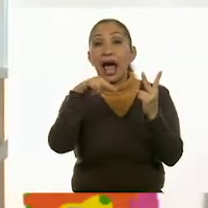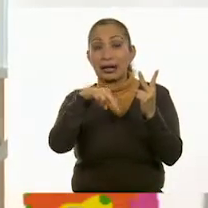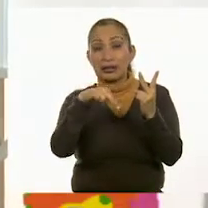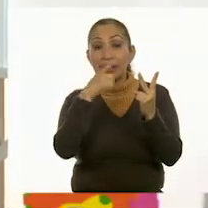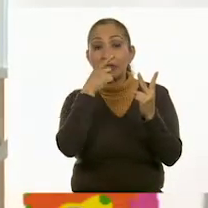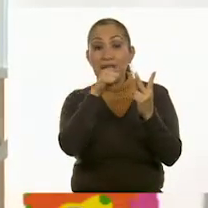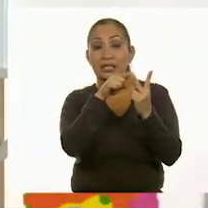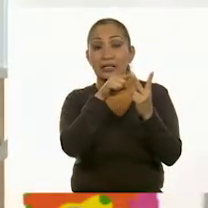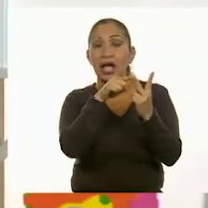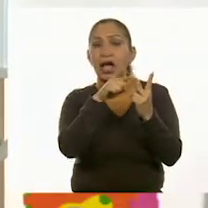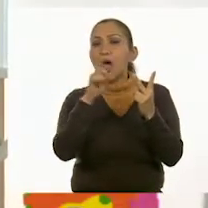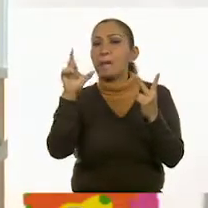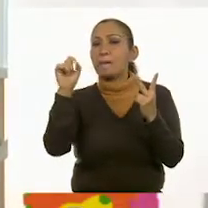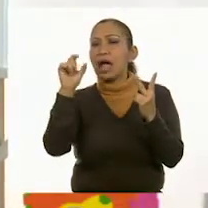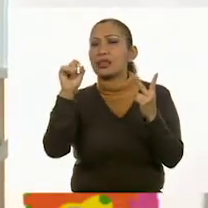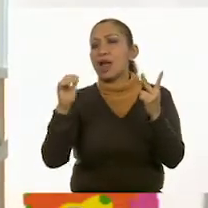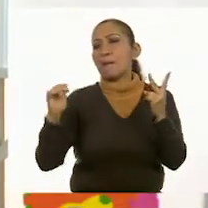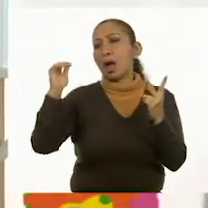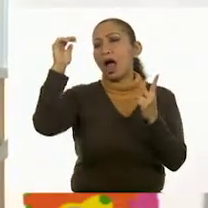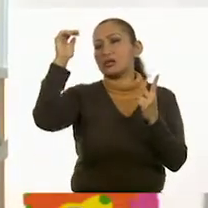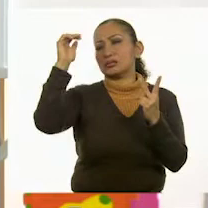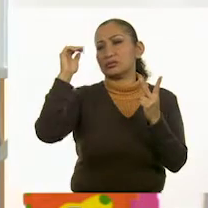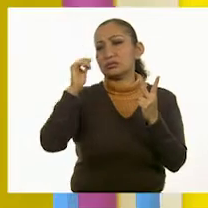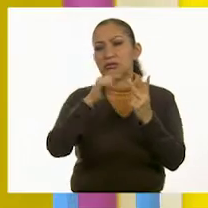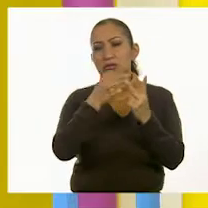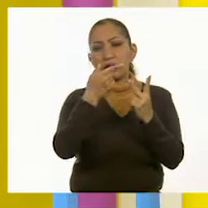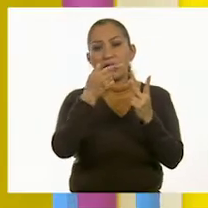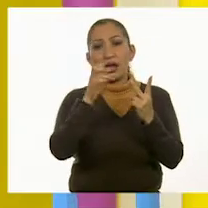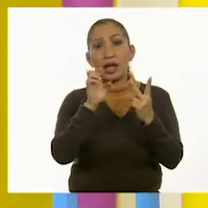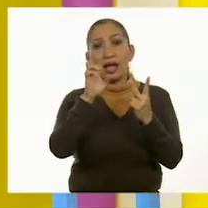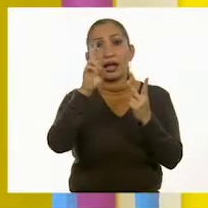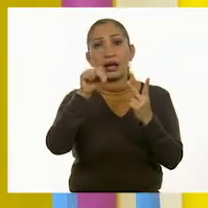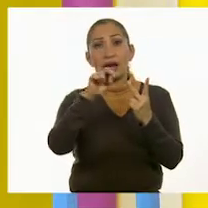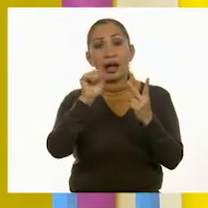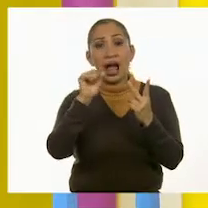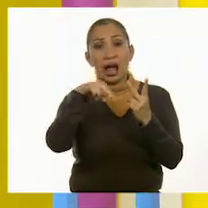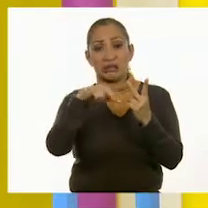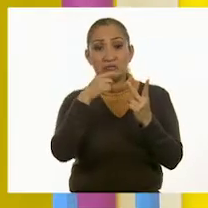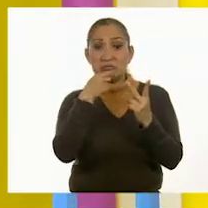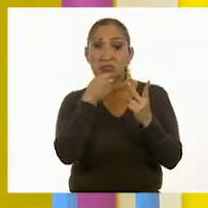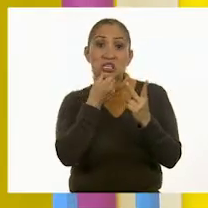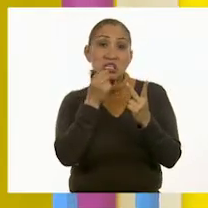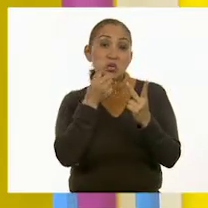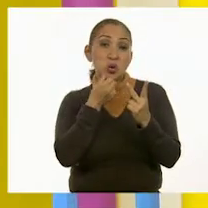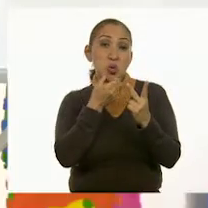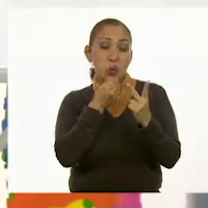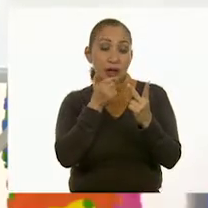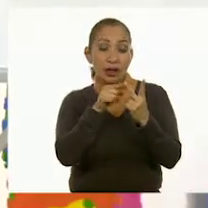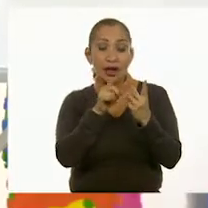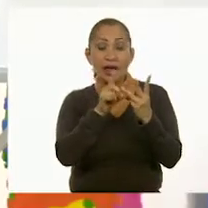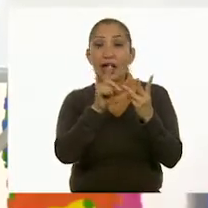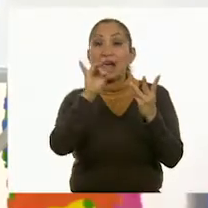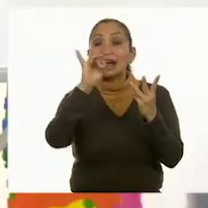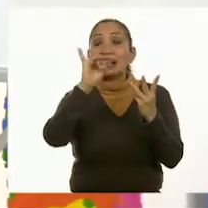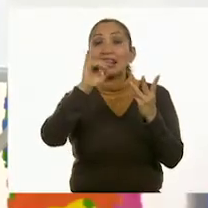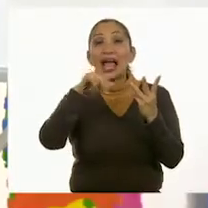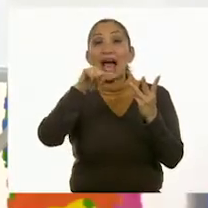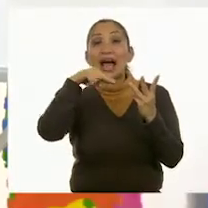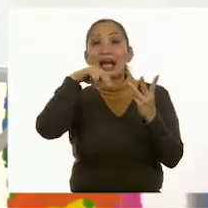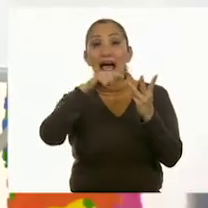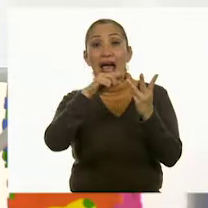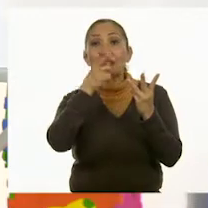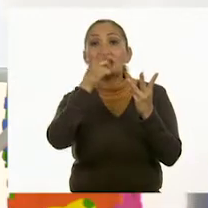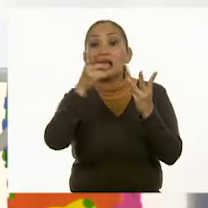son más de 20. Hernán dice que son más de 20. Diana dice que son